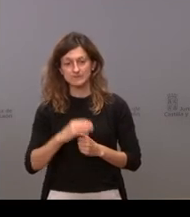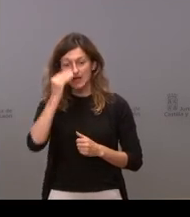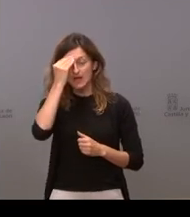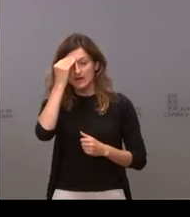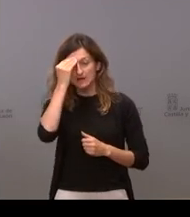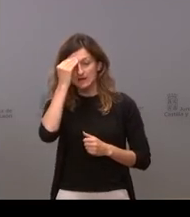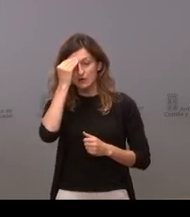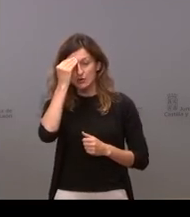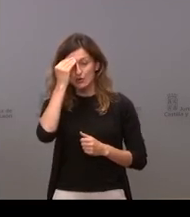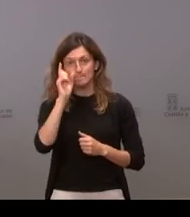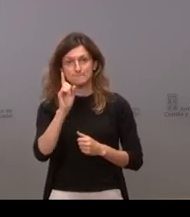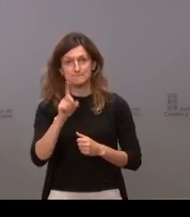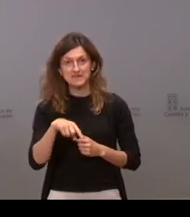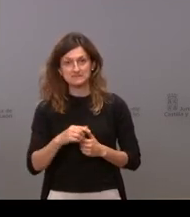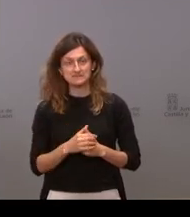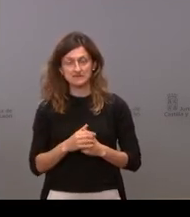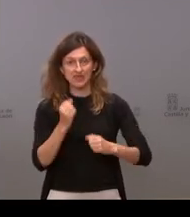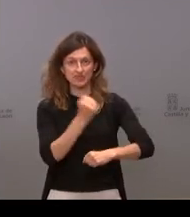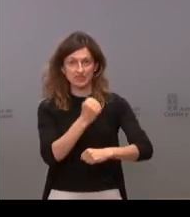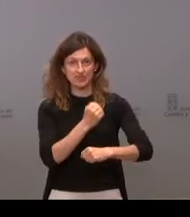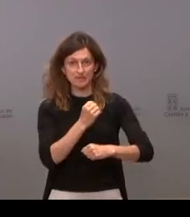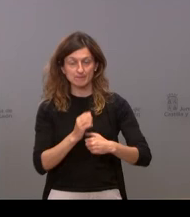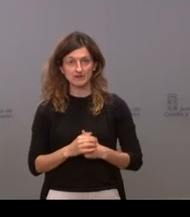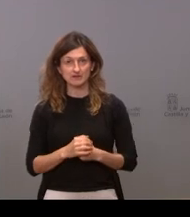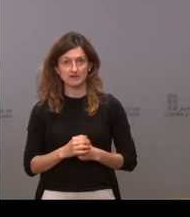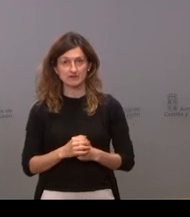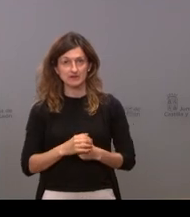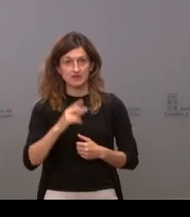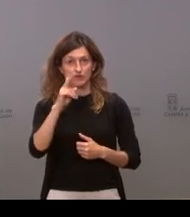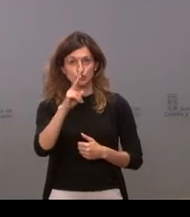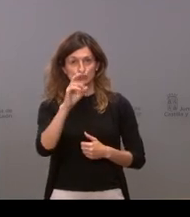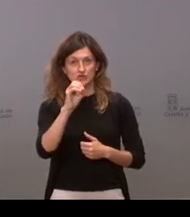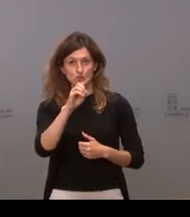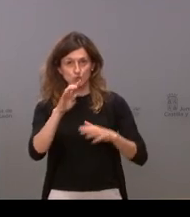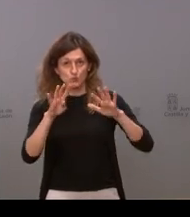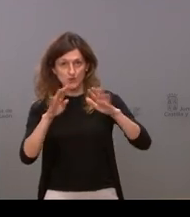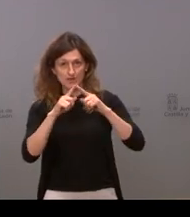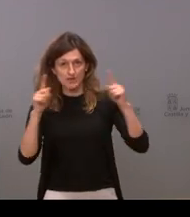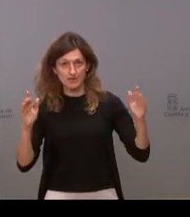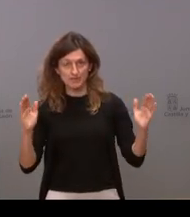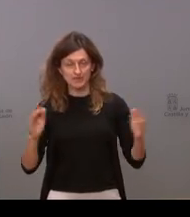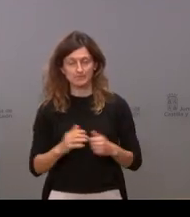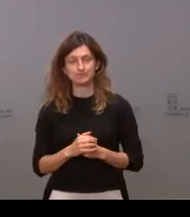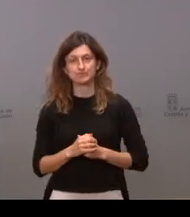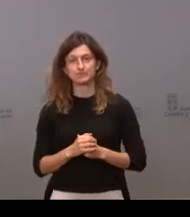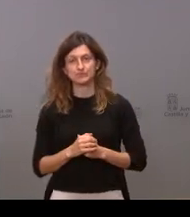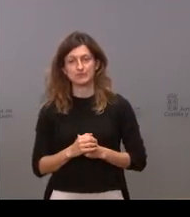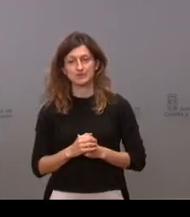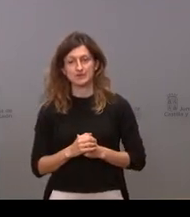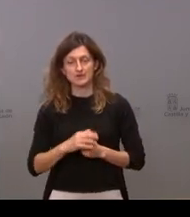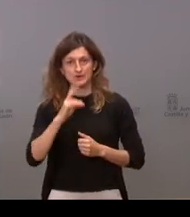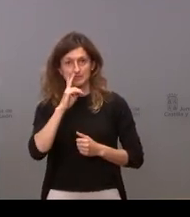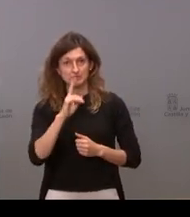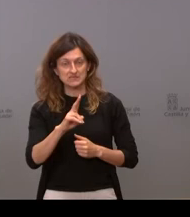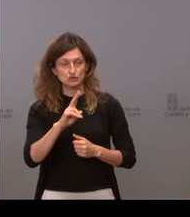del mes de diciembre de 2019 en el que se comprobó que no había un éxito el